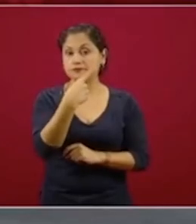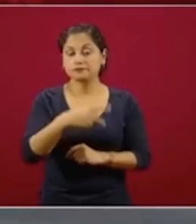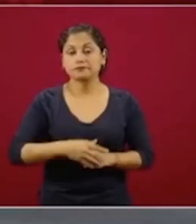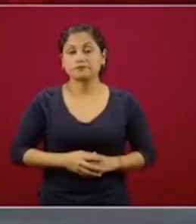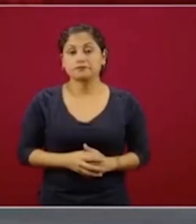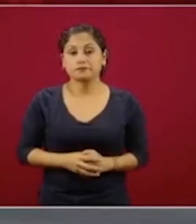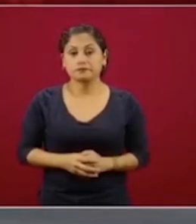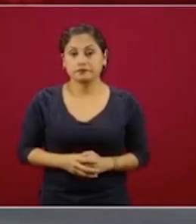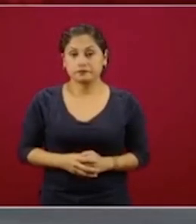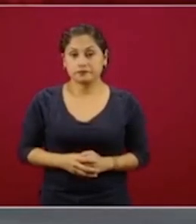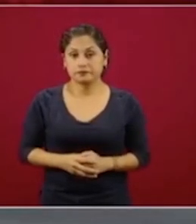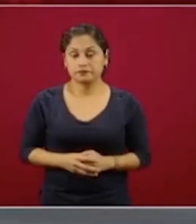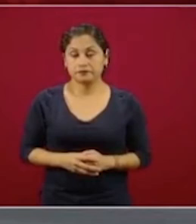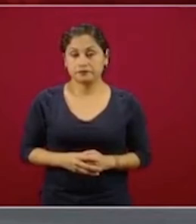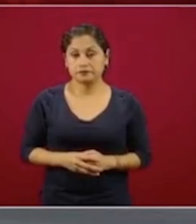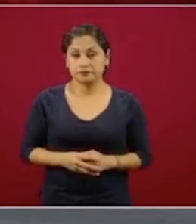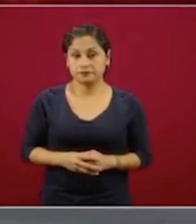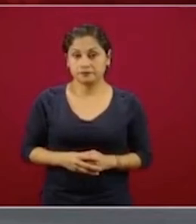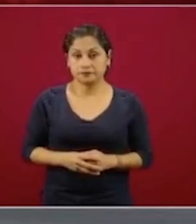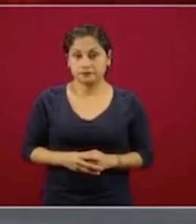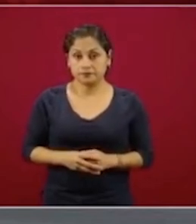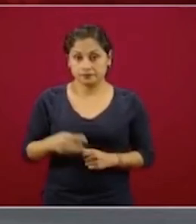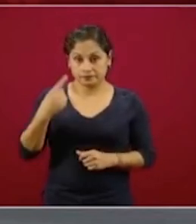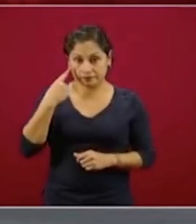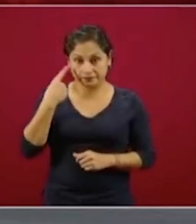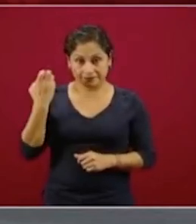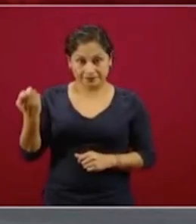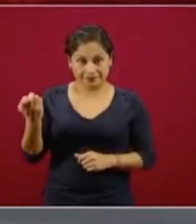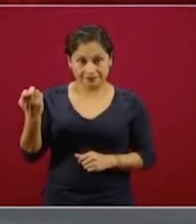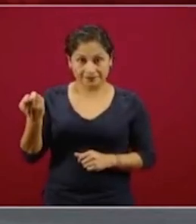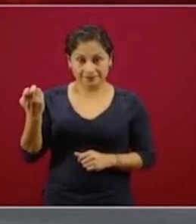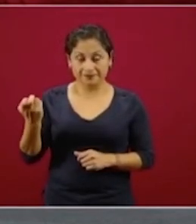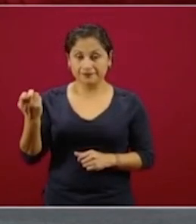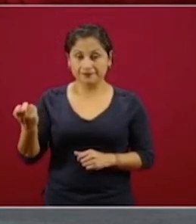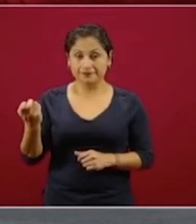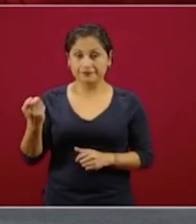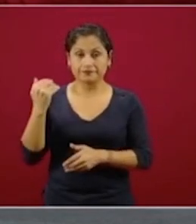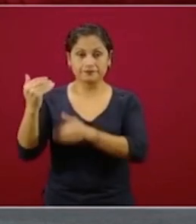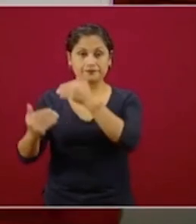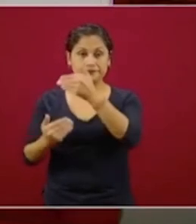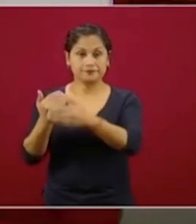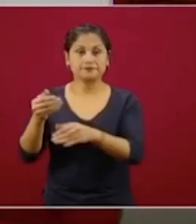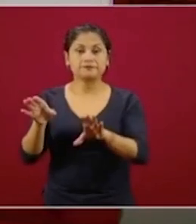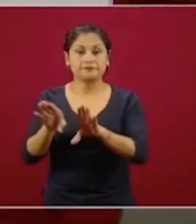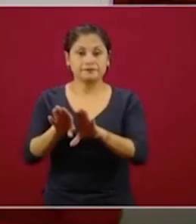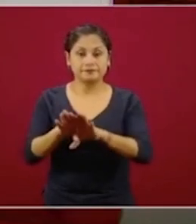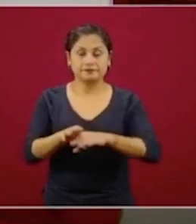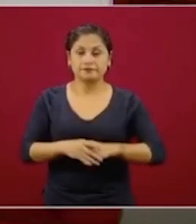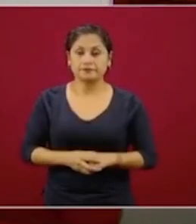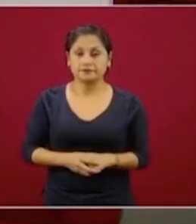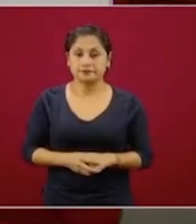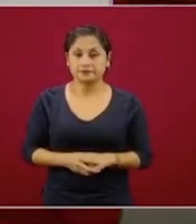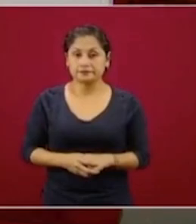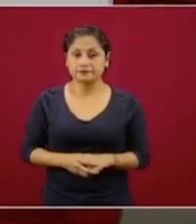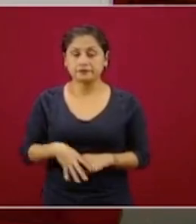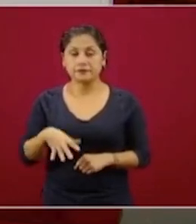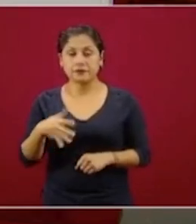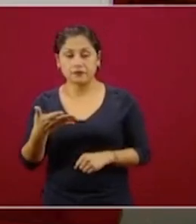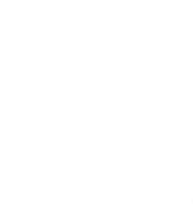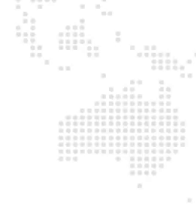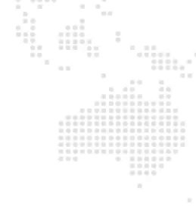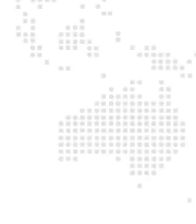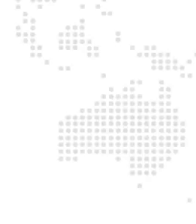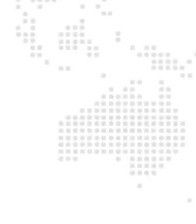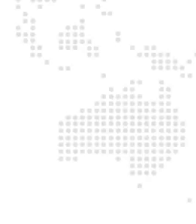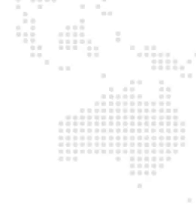este es el avance de este programa. Estamos a una cuarta parte del programa.